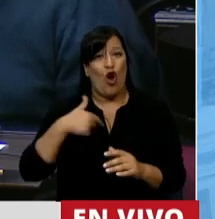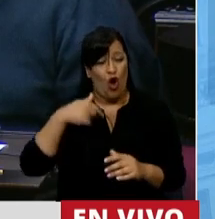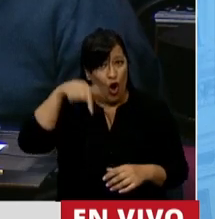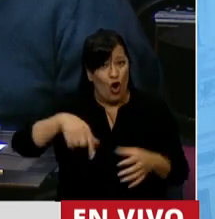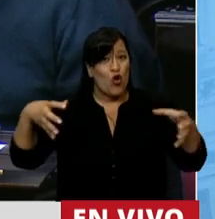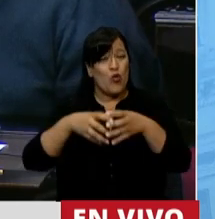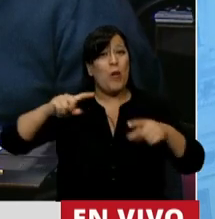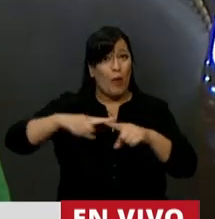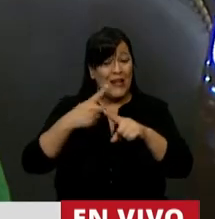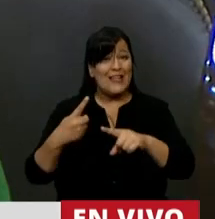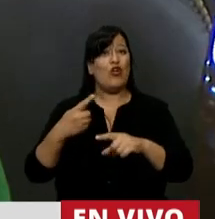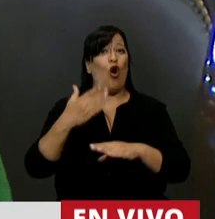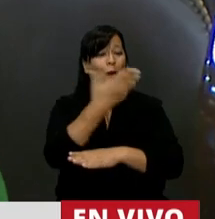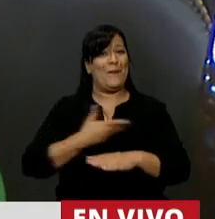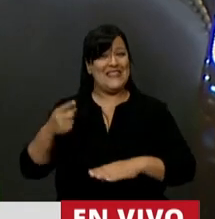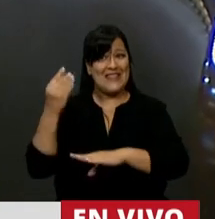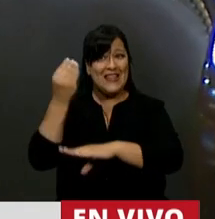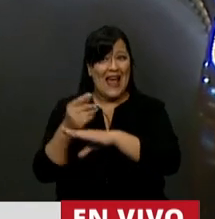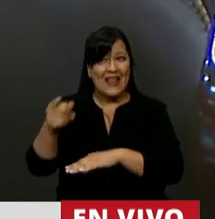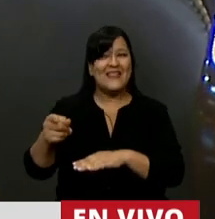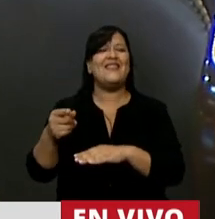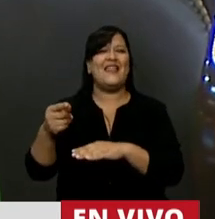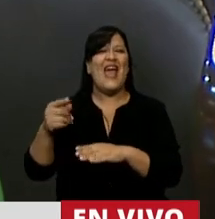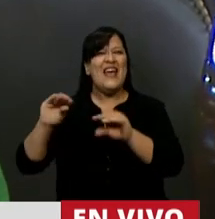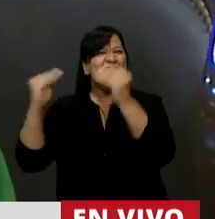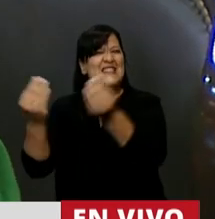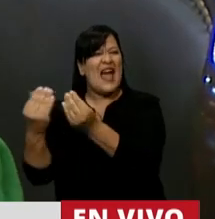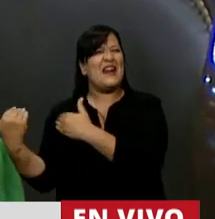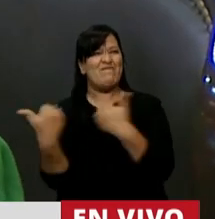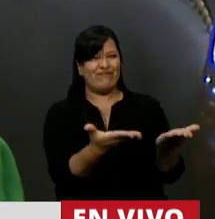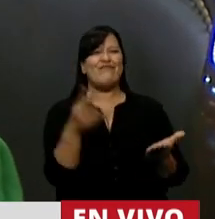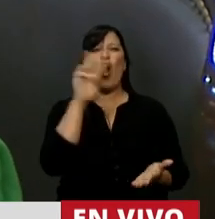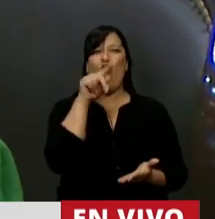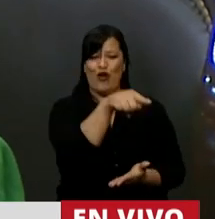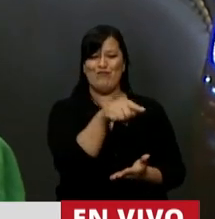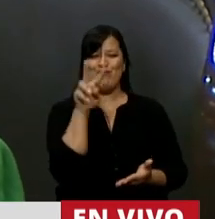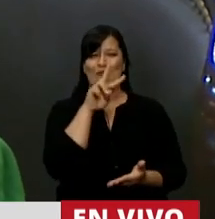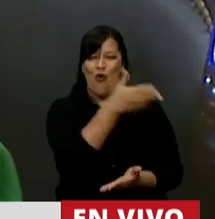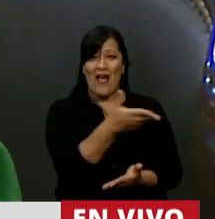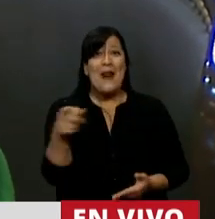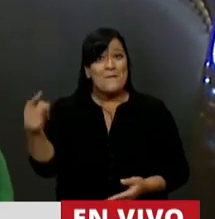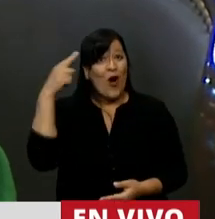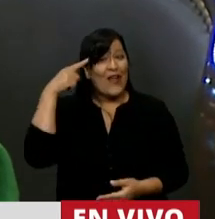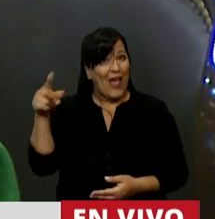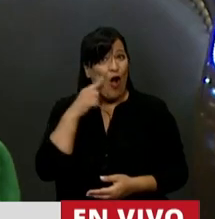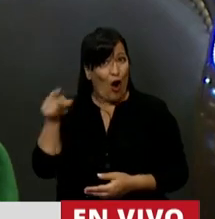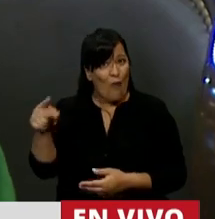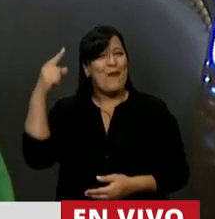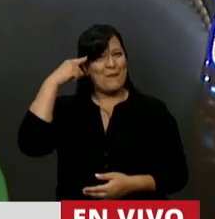se dio el cierre a compañeras de mi bloque. Y lo hizo porque cree que las mujeres